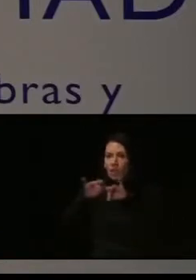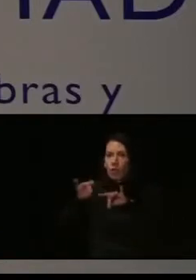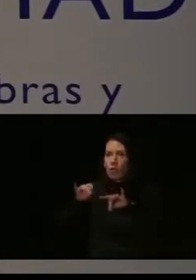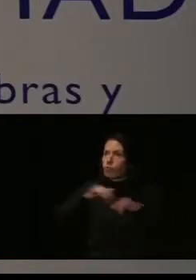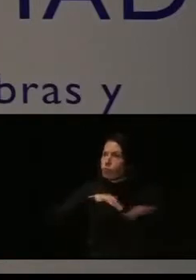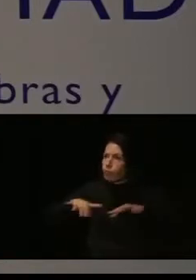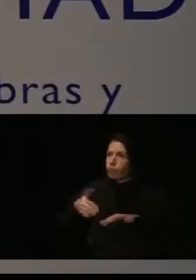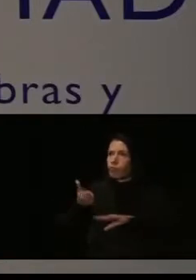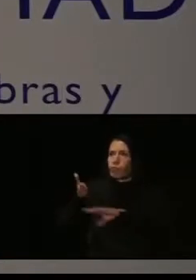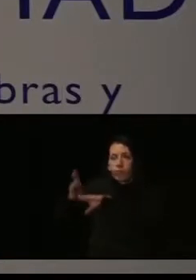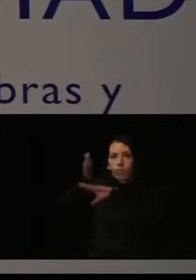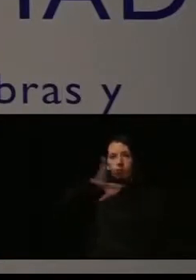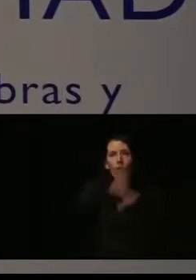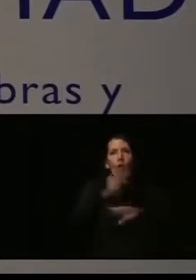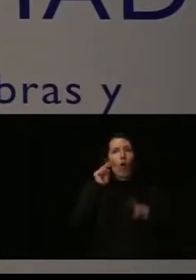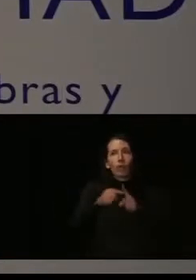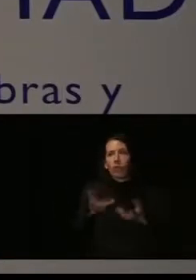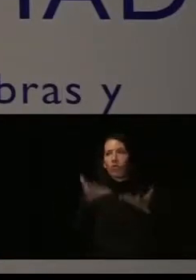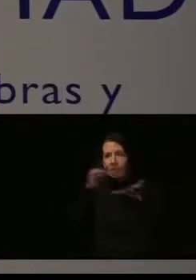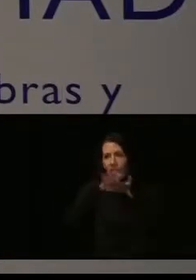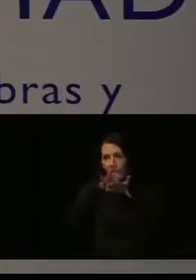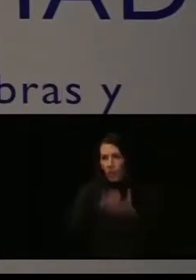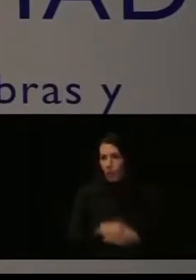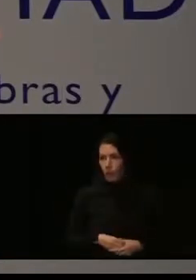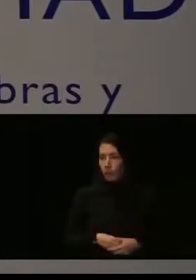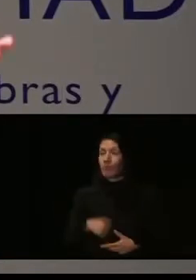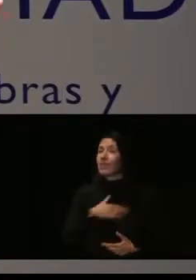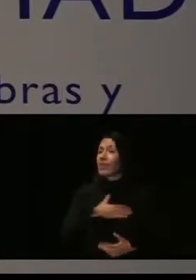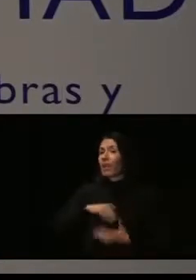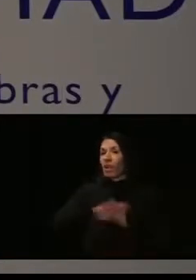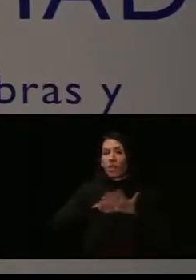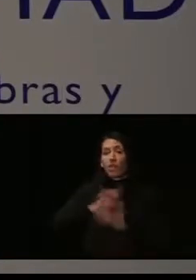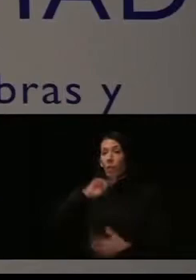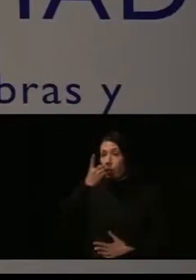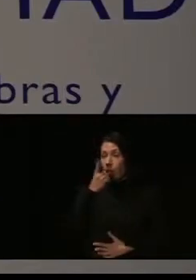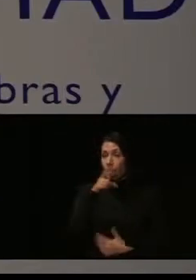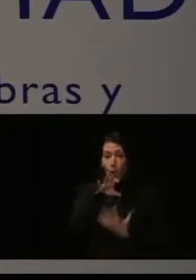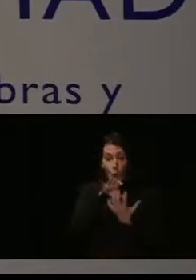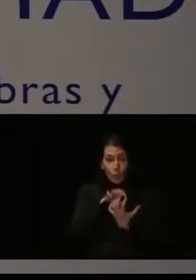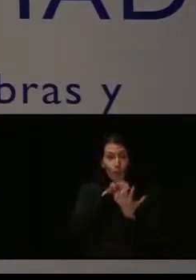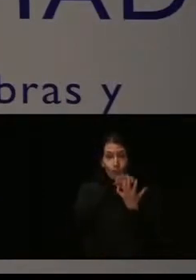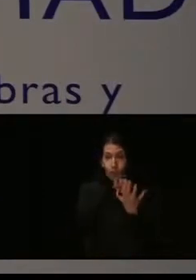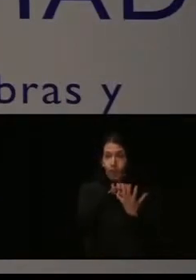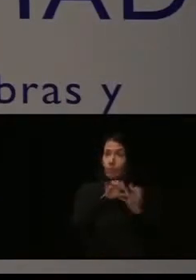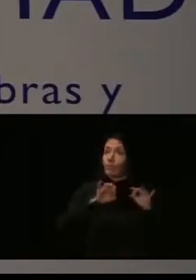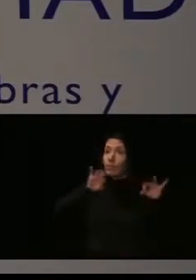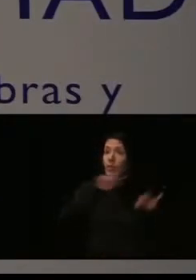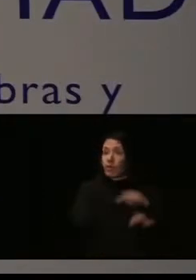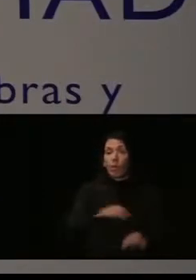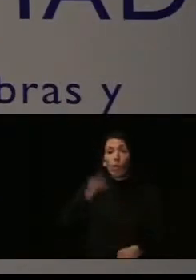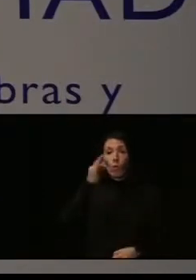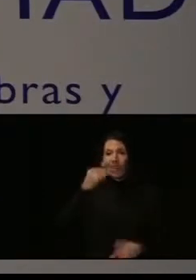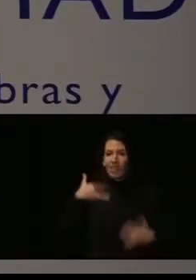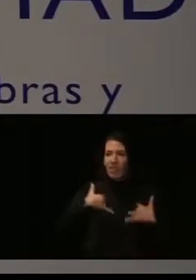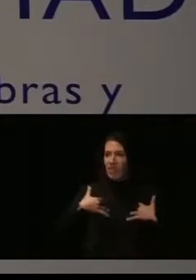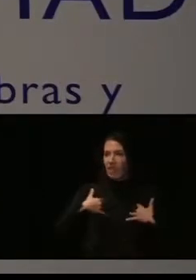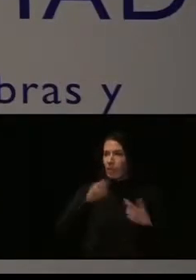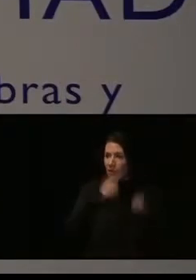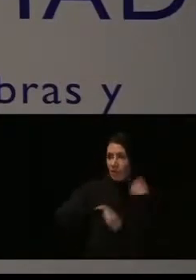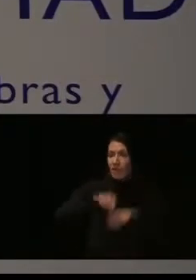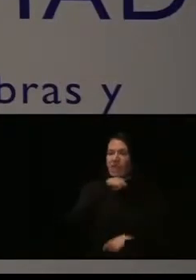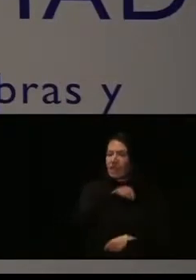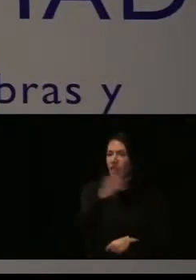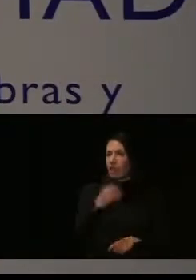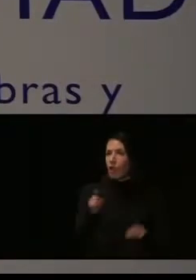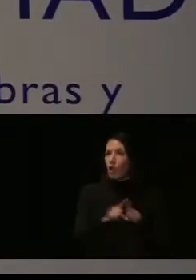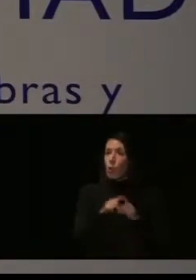para poder prestar estos servicios. Voy a hablar primero de la unidad móvil para la atención a mujeres víctimas de trata. Es una unidad, como